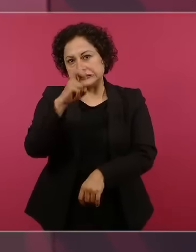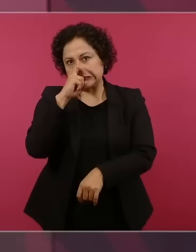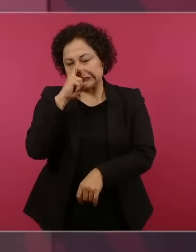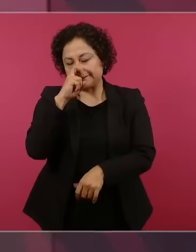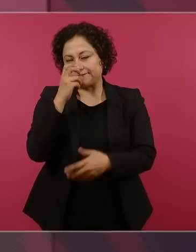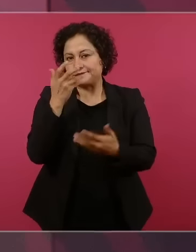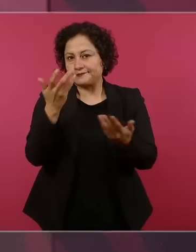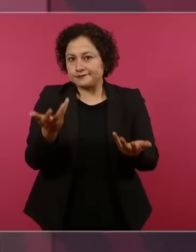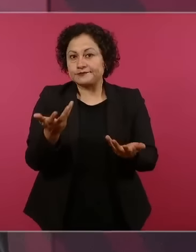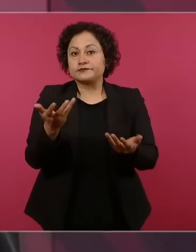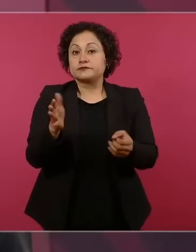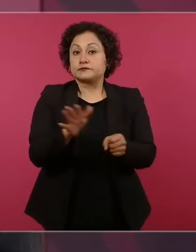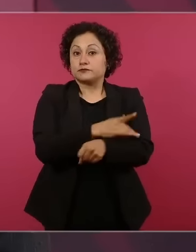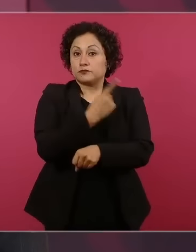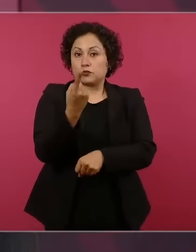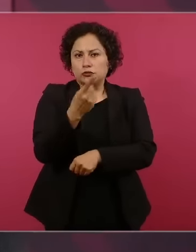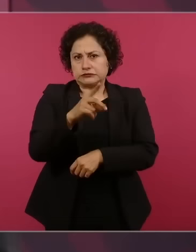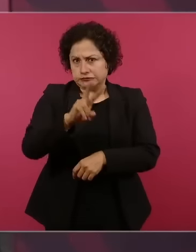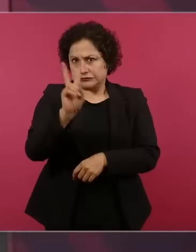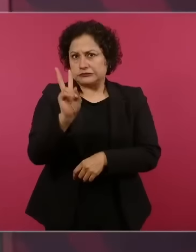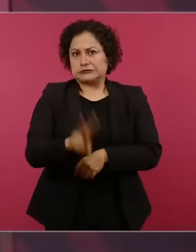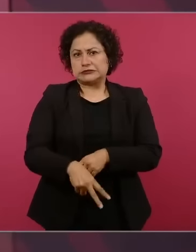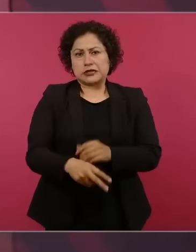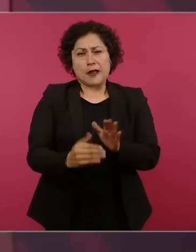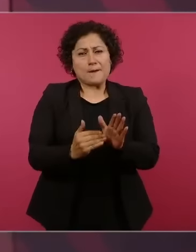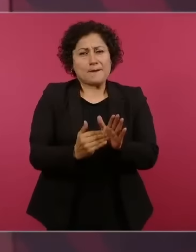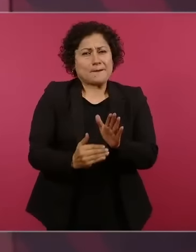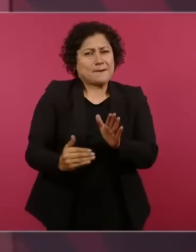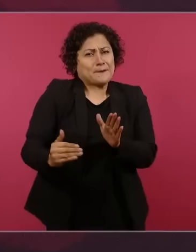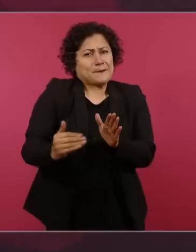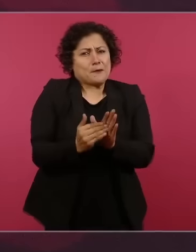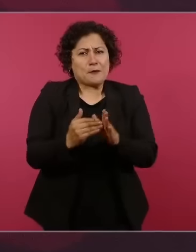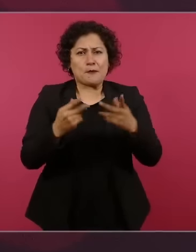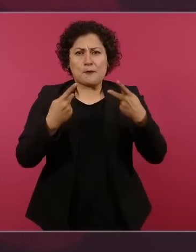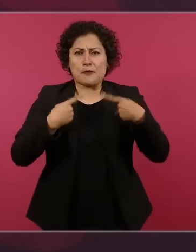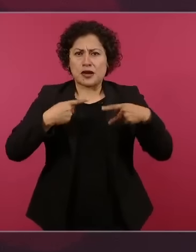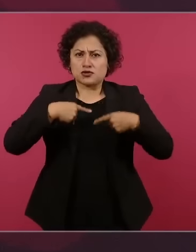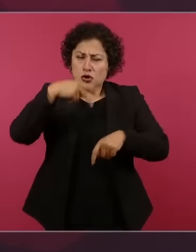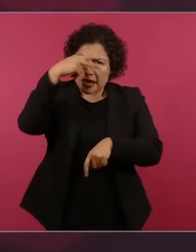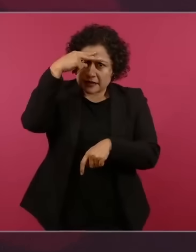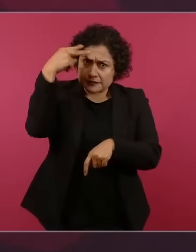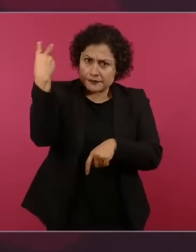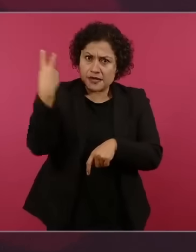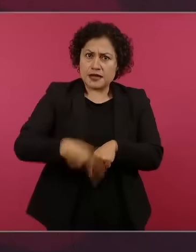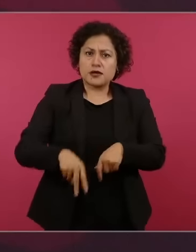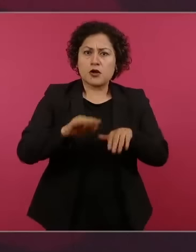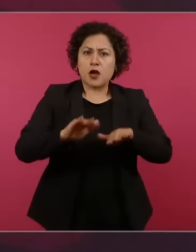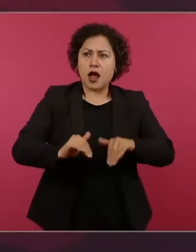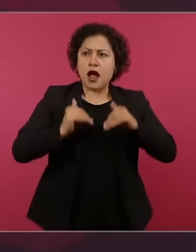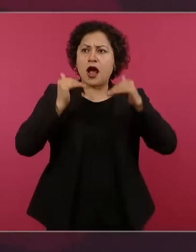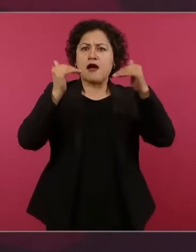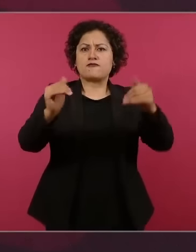que trabajan, que viven en Estados Unidos y los que tienen oportunidad de votar